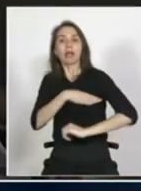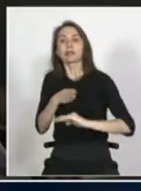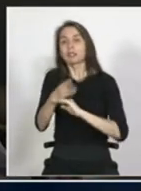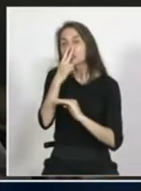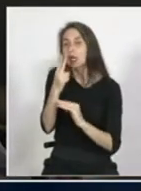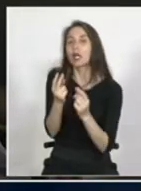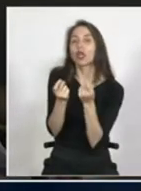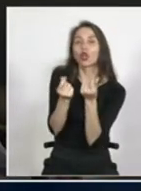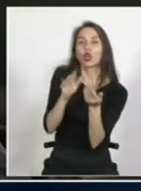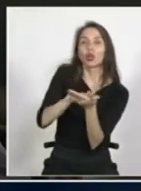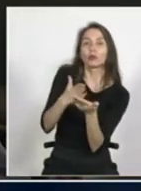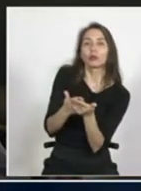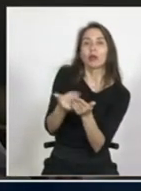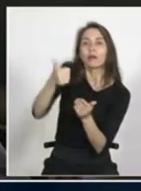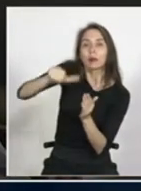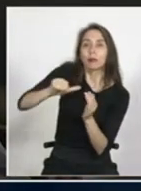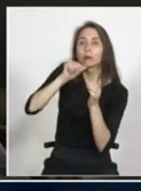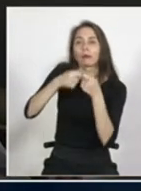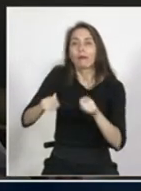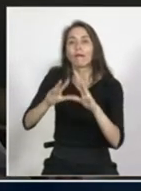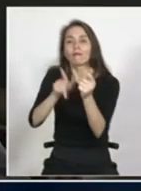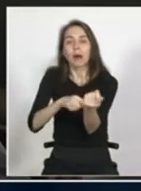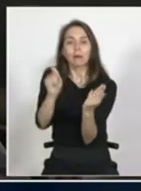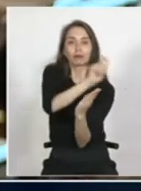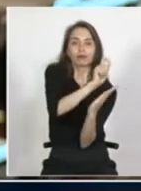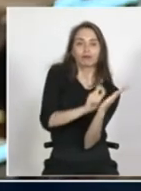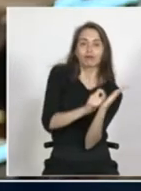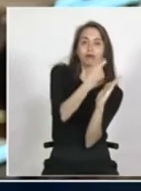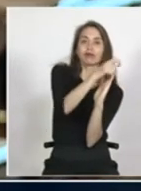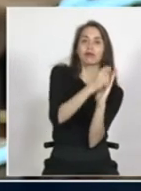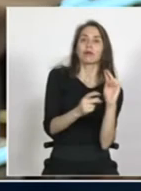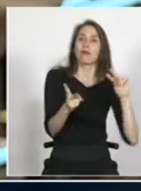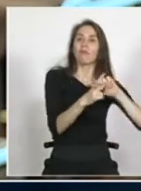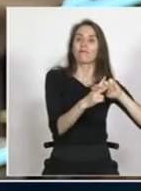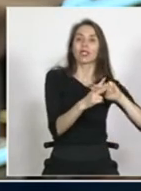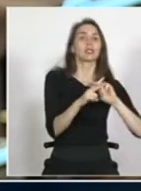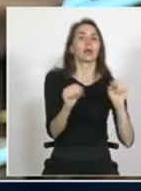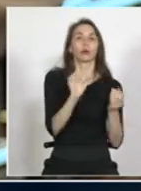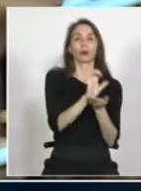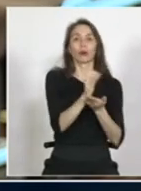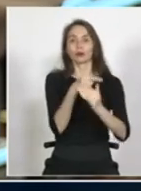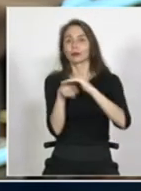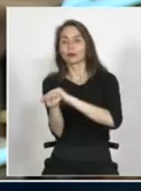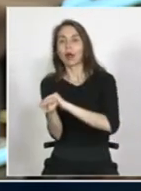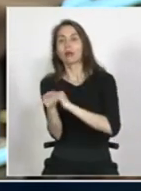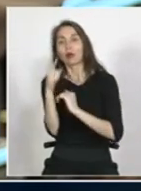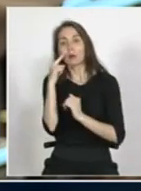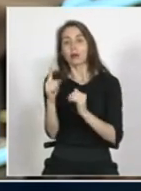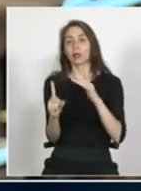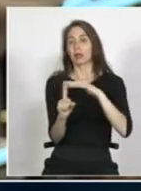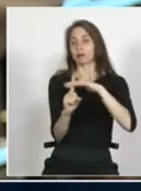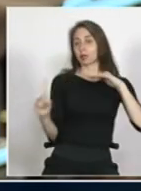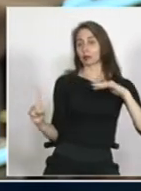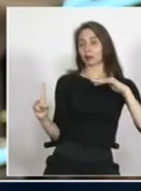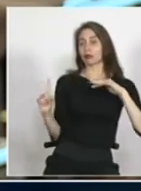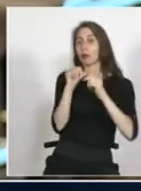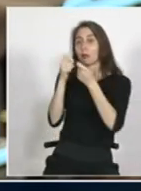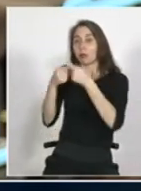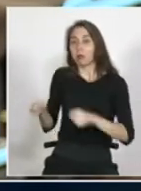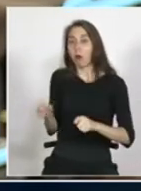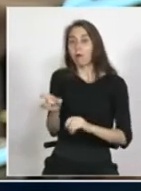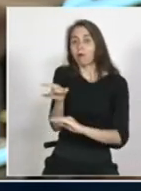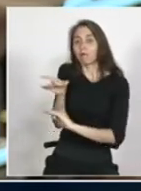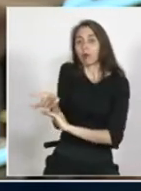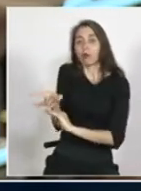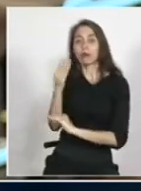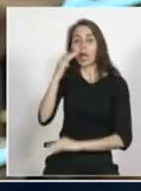la intervención que el Estado puede hacer a las situaciones de exclusión y de vulnerabilidad y de pobreza. Y por lo tanto, ese